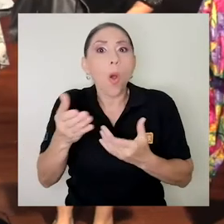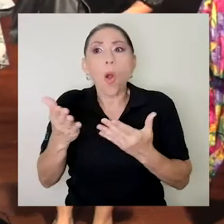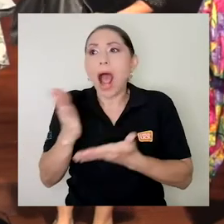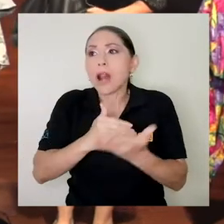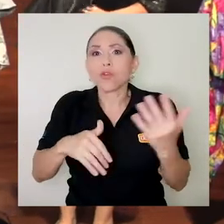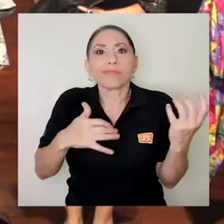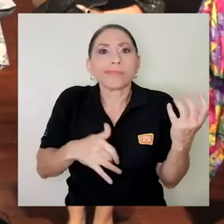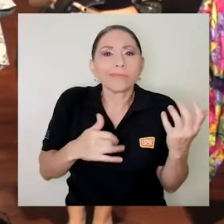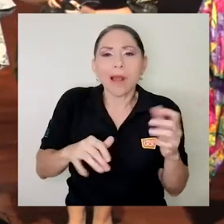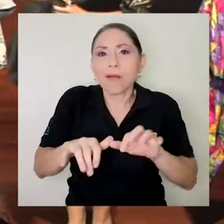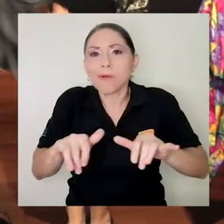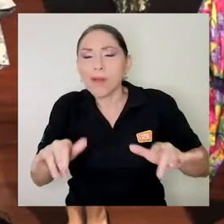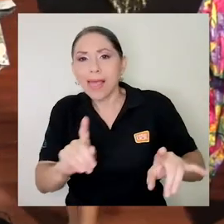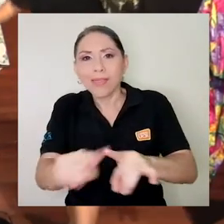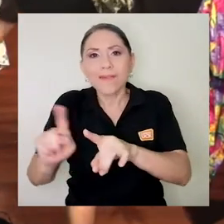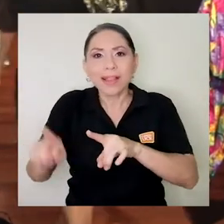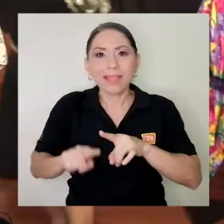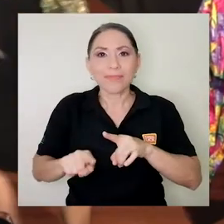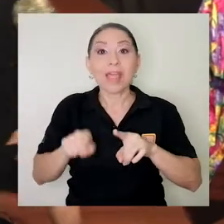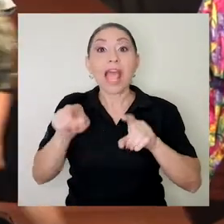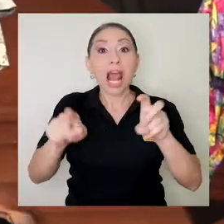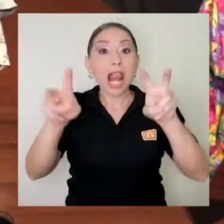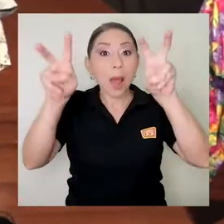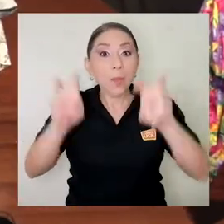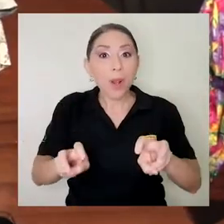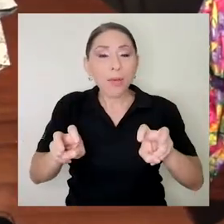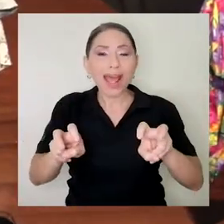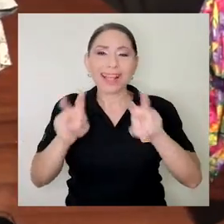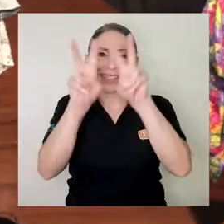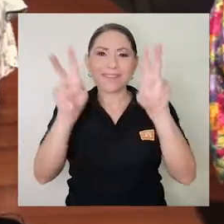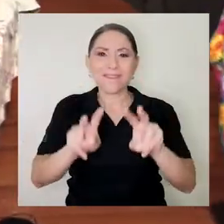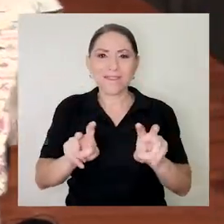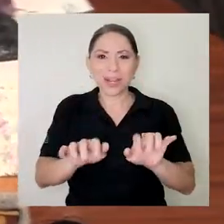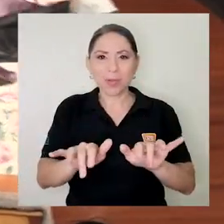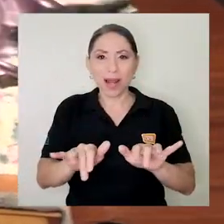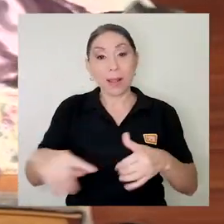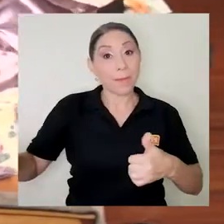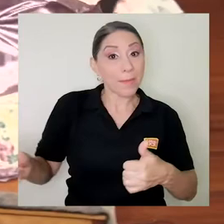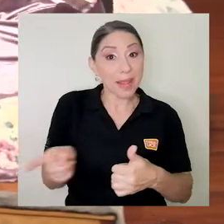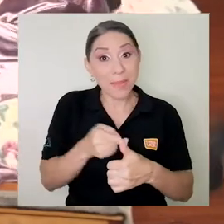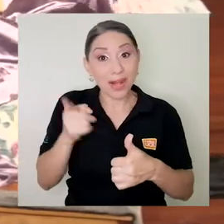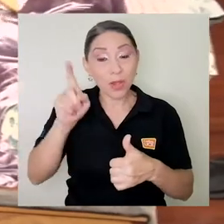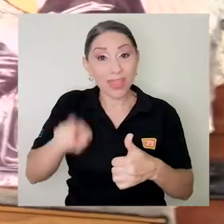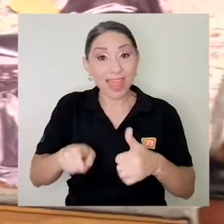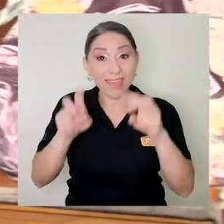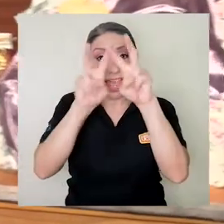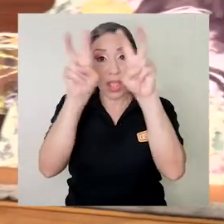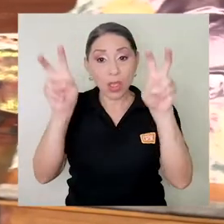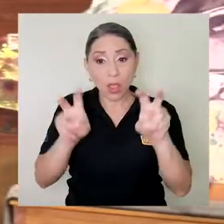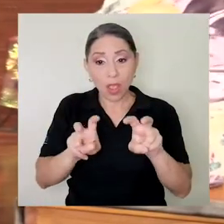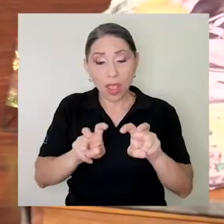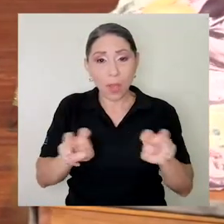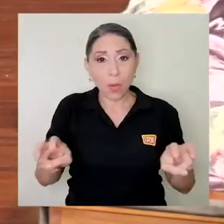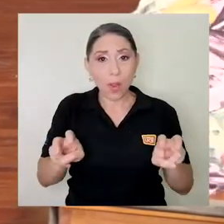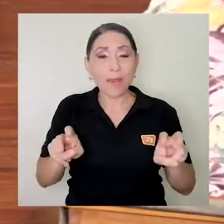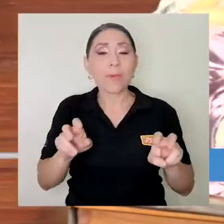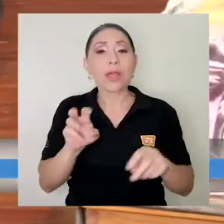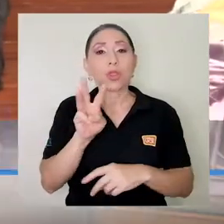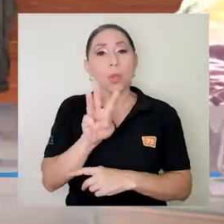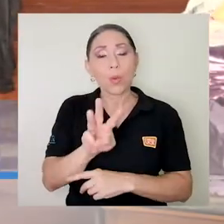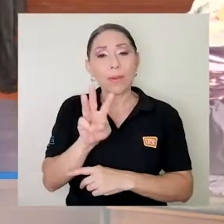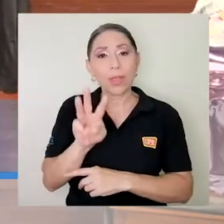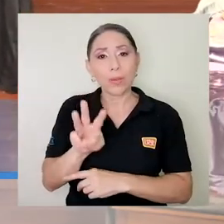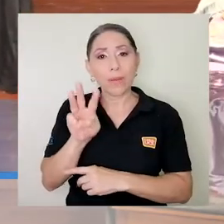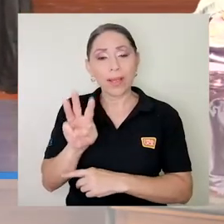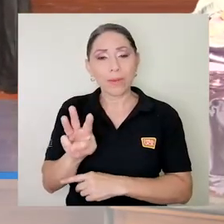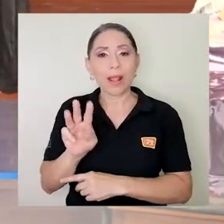completamente virtual. Lo primero que usted tiene que hacer es rellenar un formulario que está disponible en la página web www